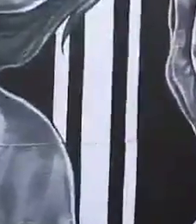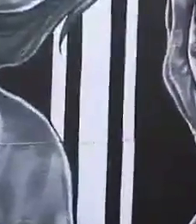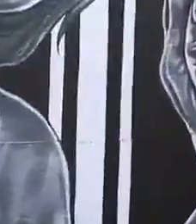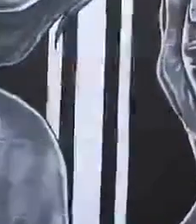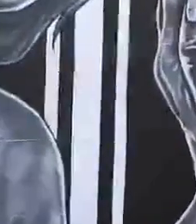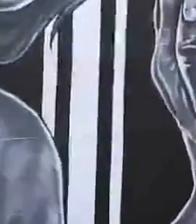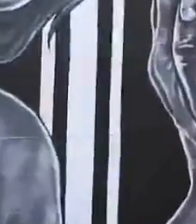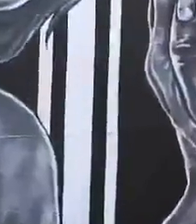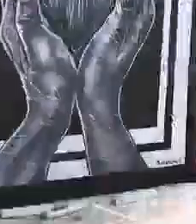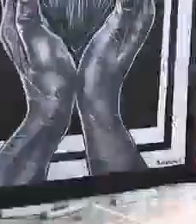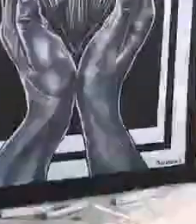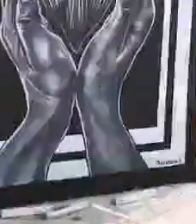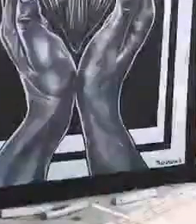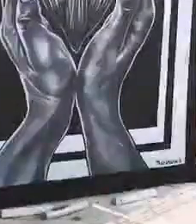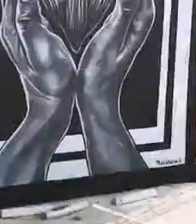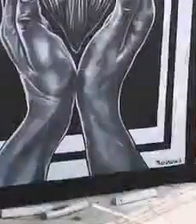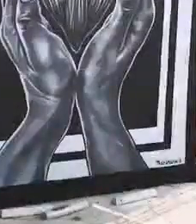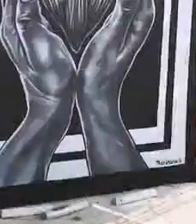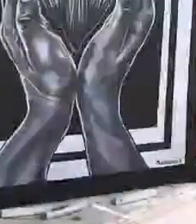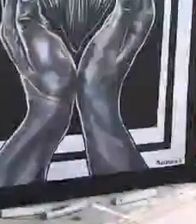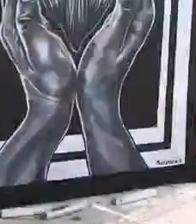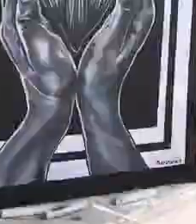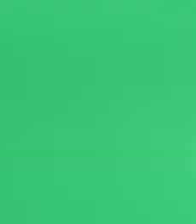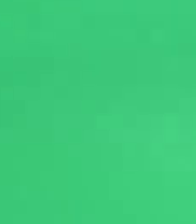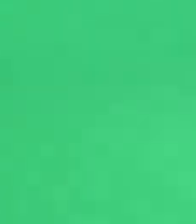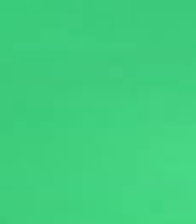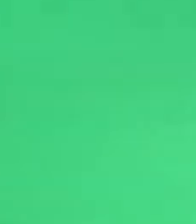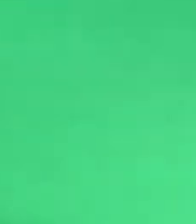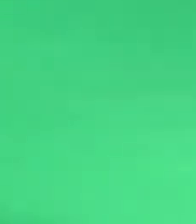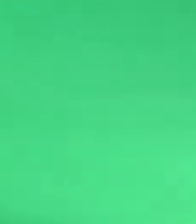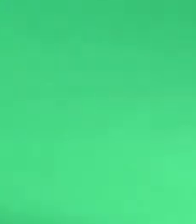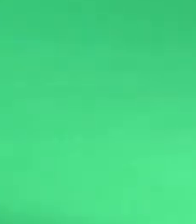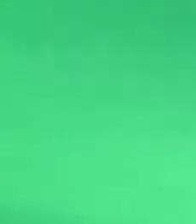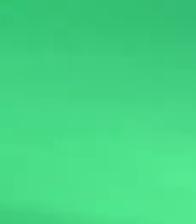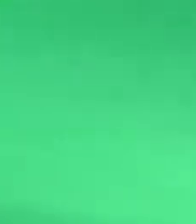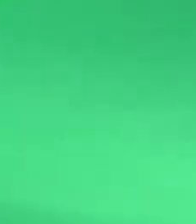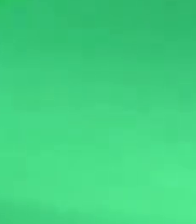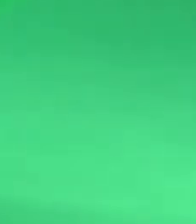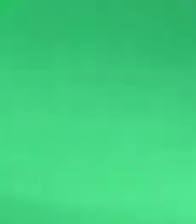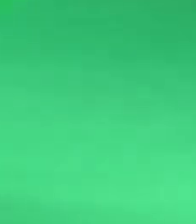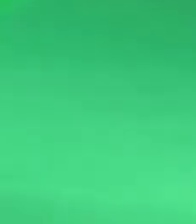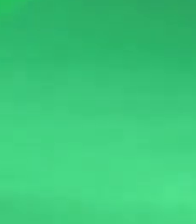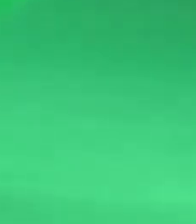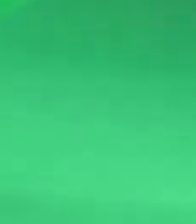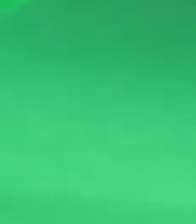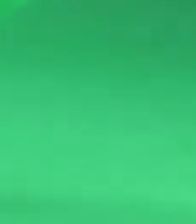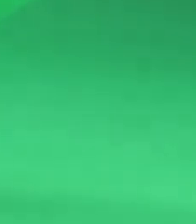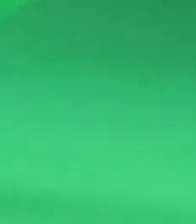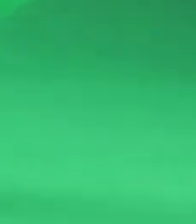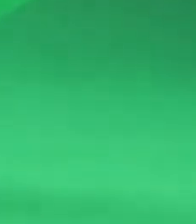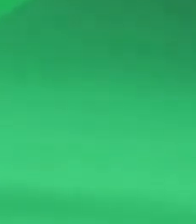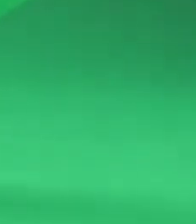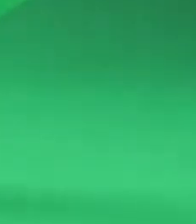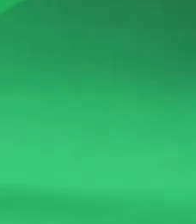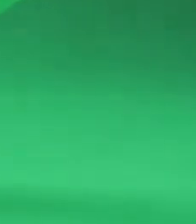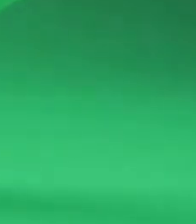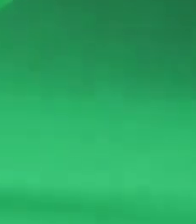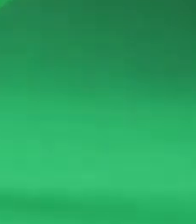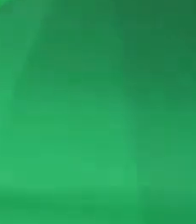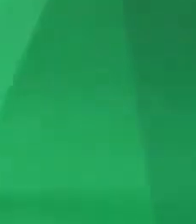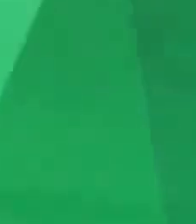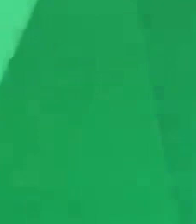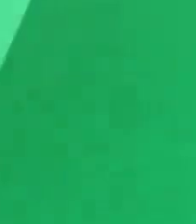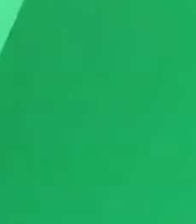miedos a un lado y escuchar de verdad tu voz Mujeres con Causa miércoles 11 horas y 17